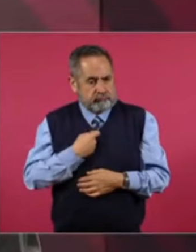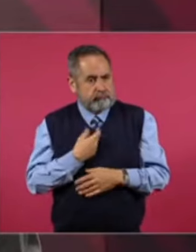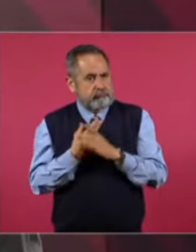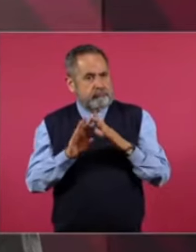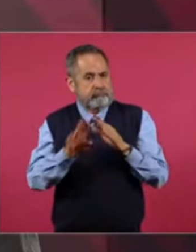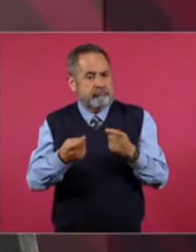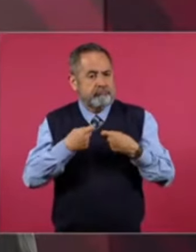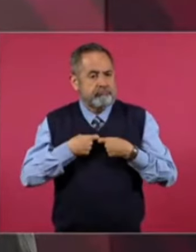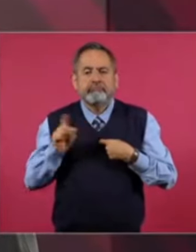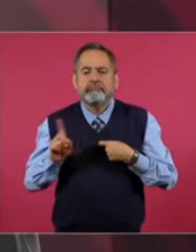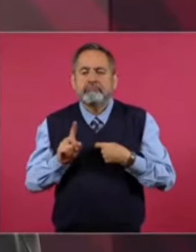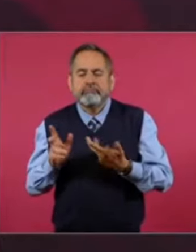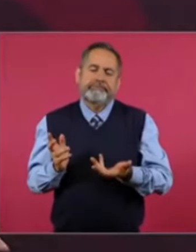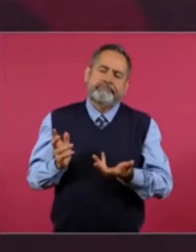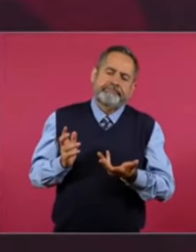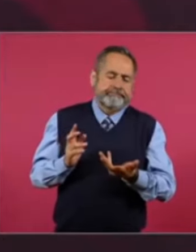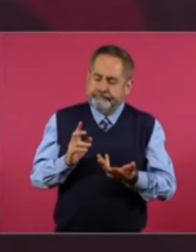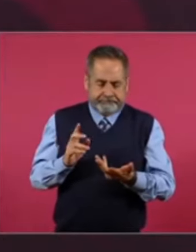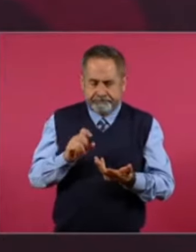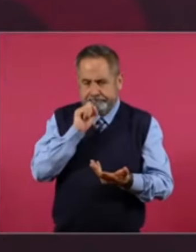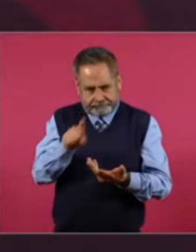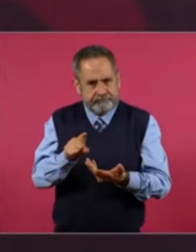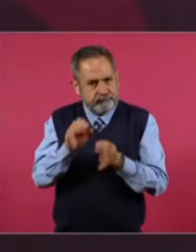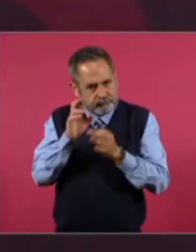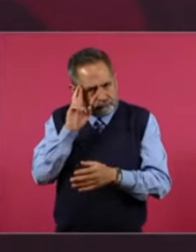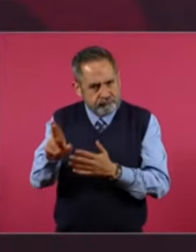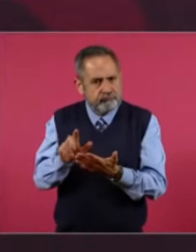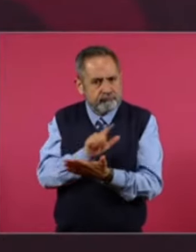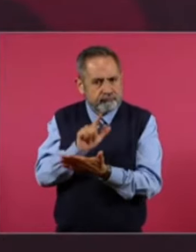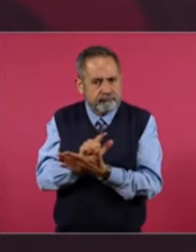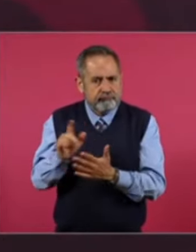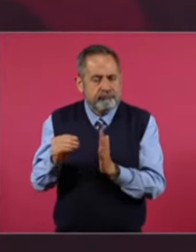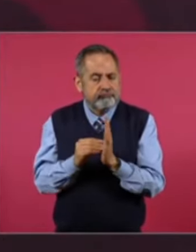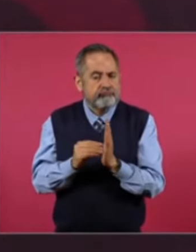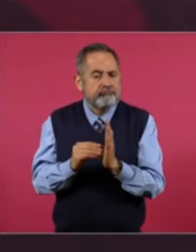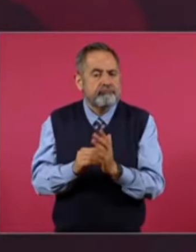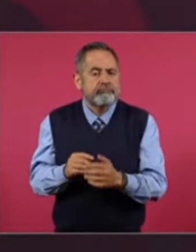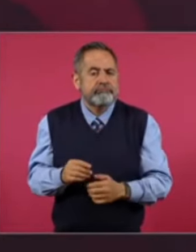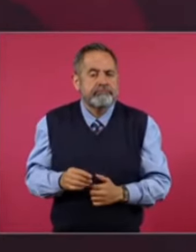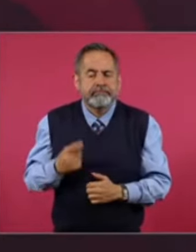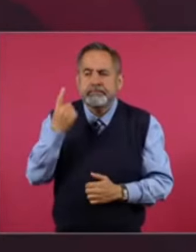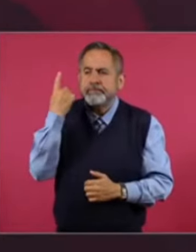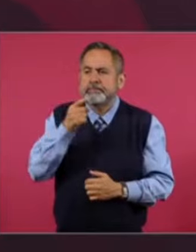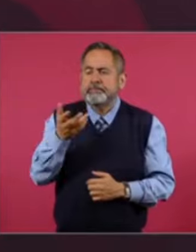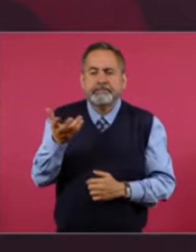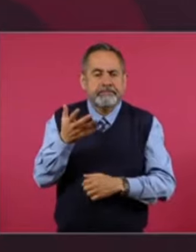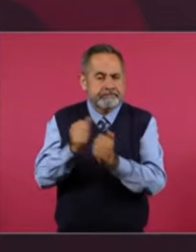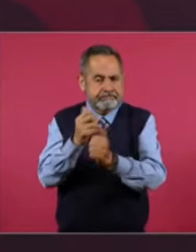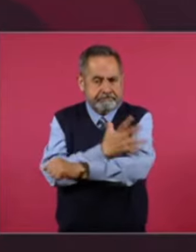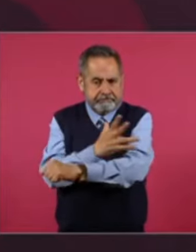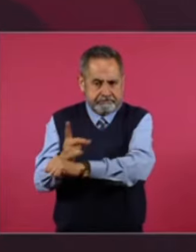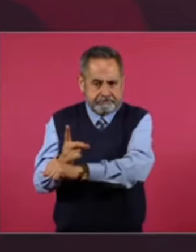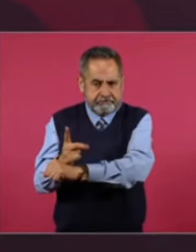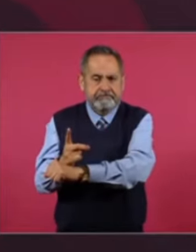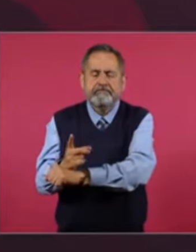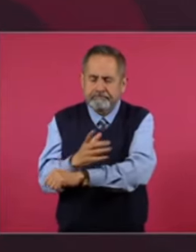Y poder actuar con honestidad.